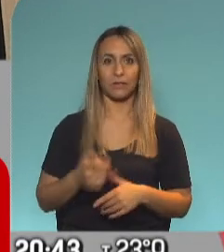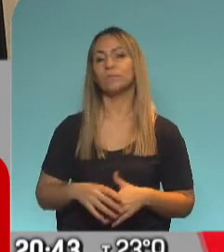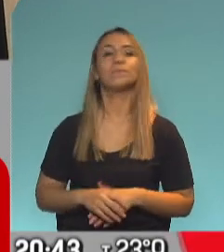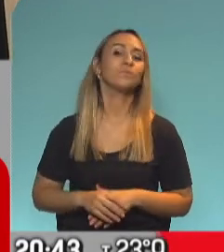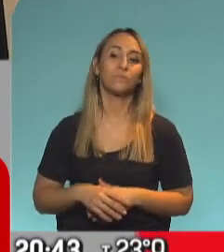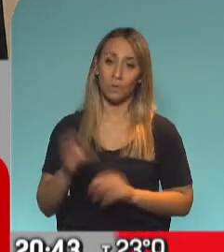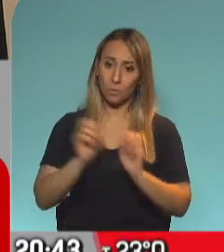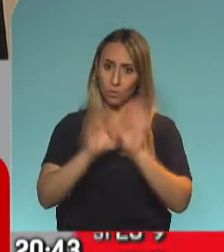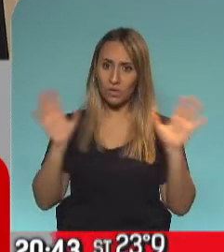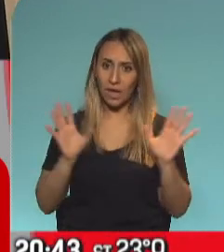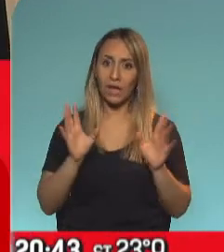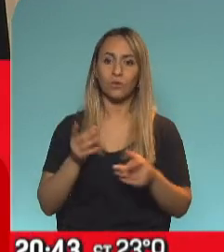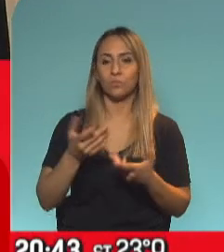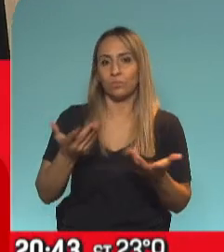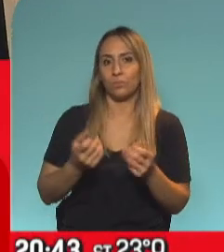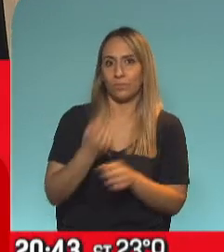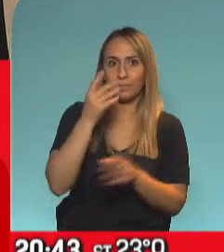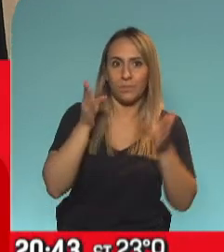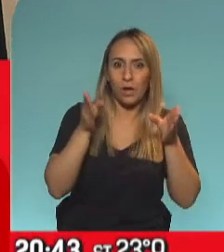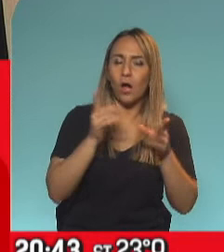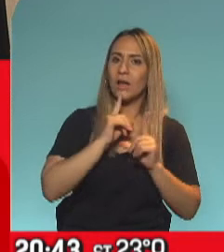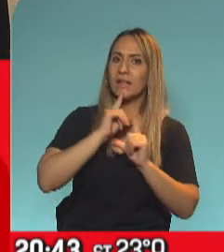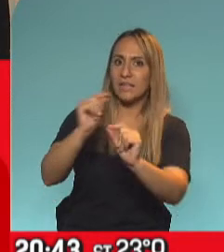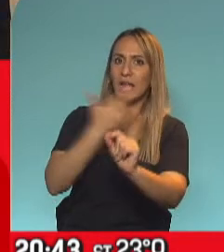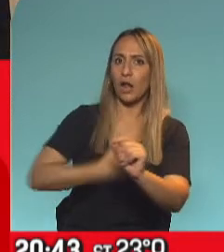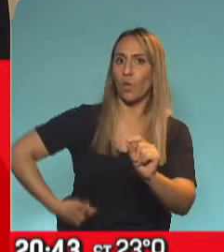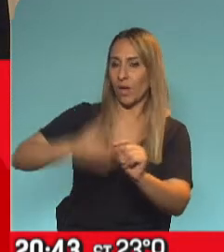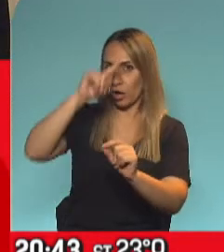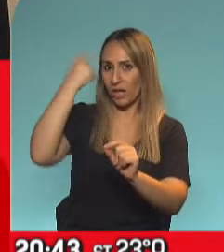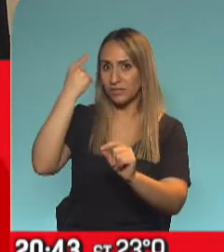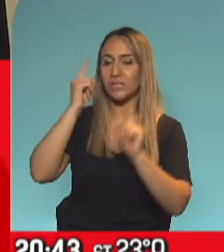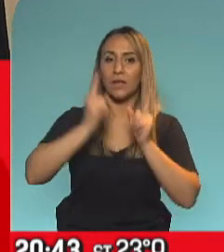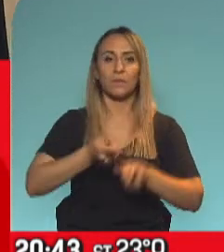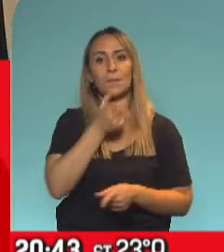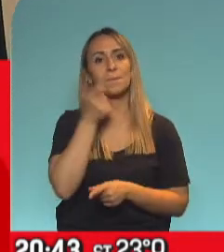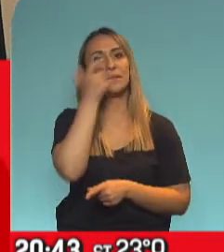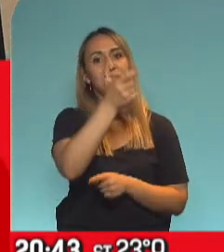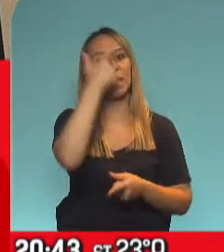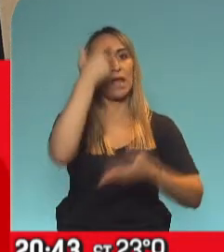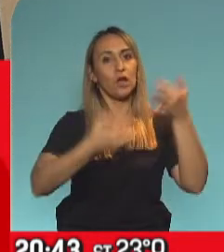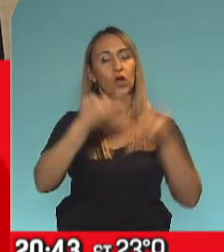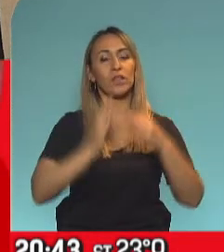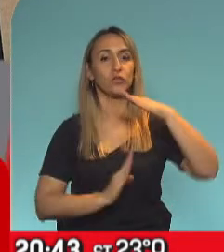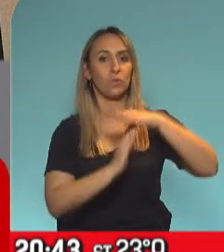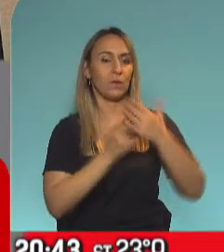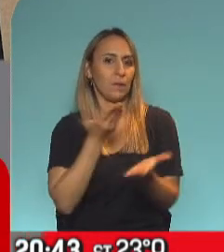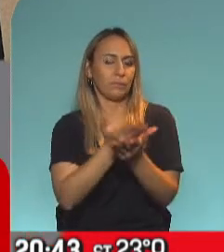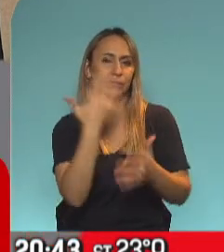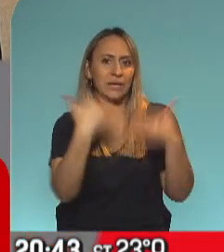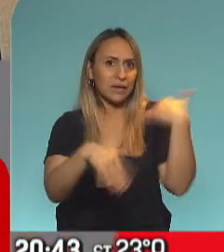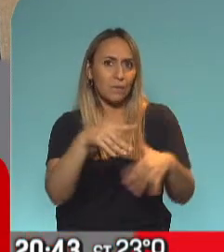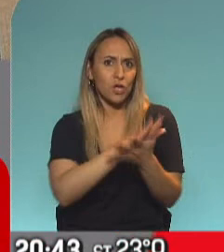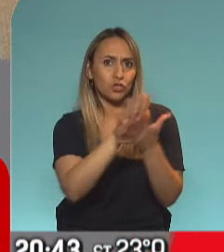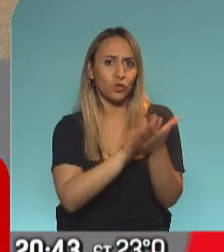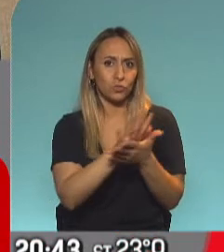las contundentes críticas al gobierno nacional y por otro, el mensaje a la Corte Suprema para una rápida resolución. Y